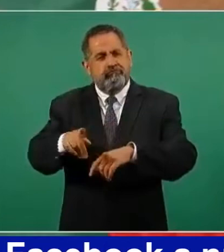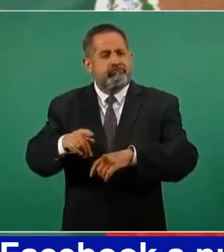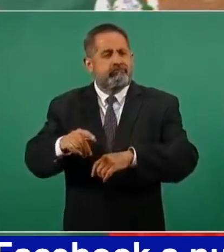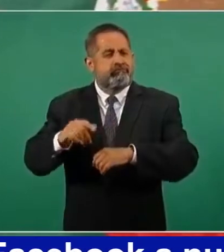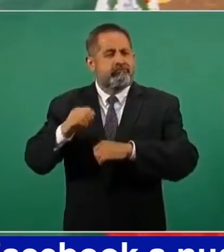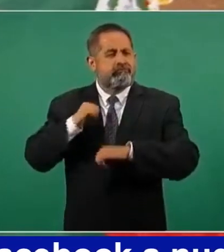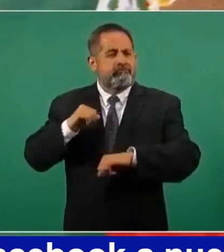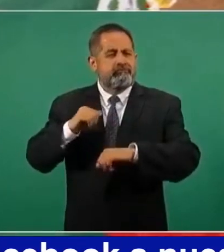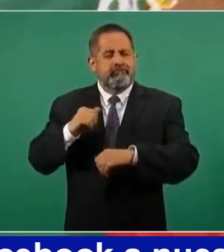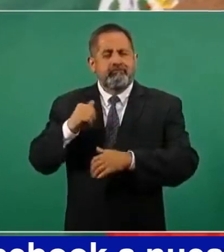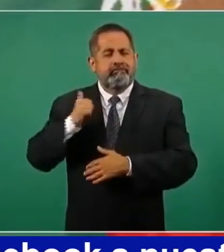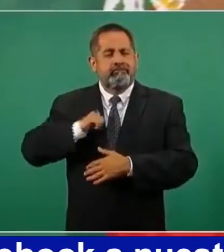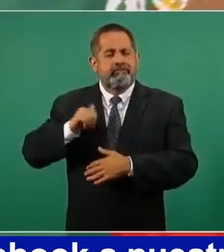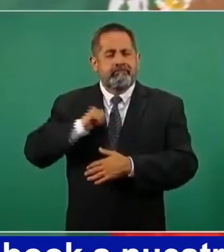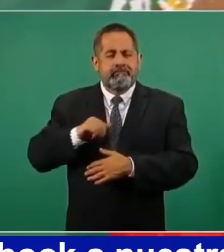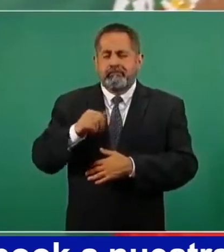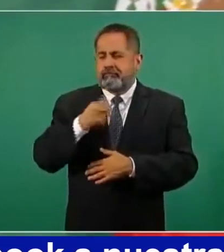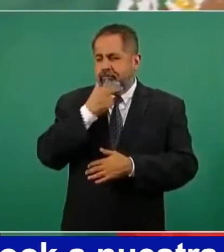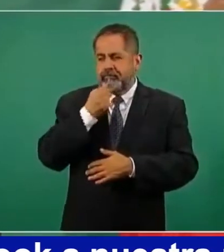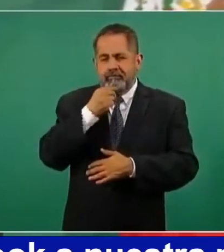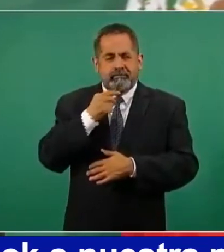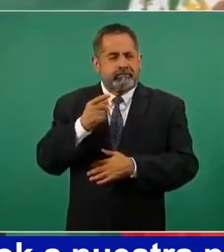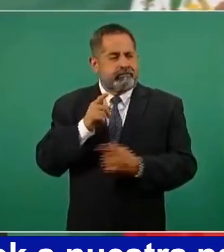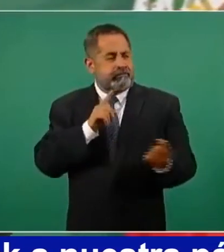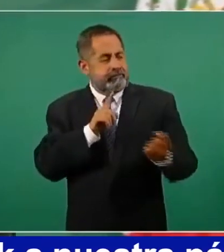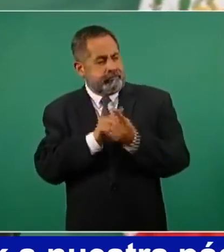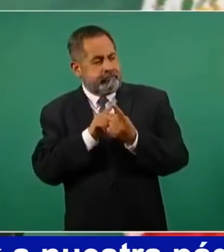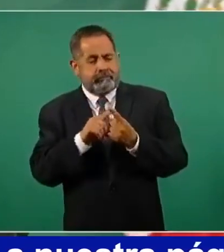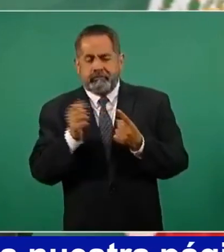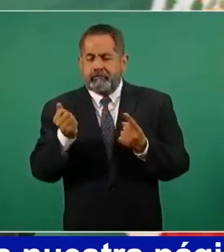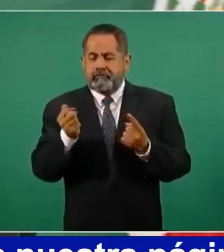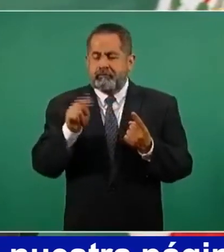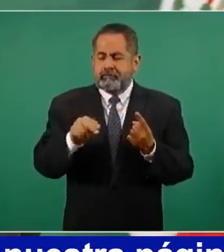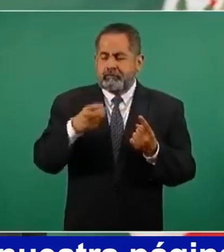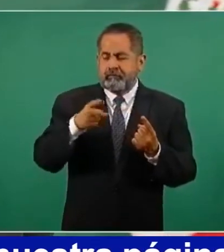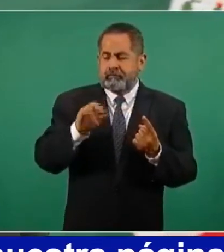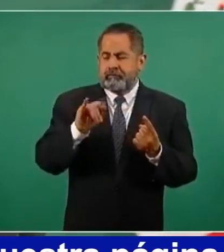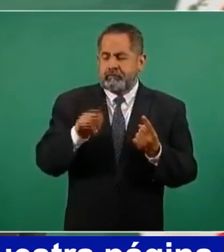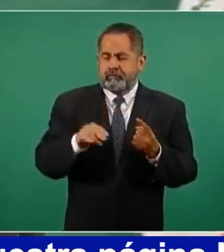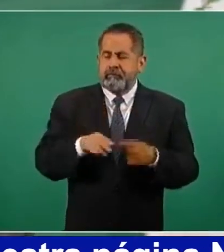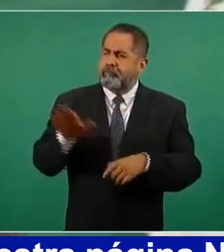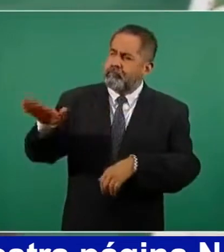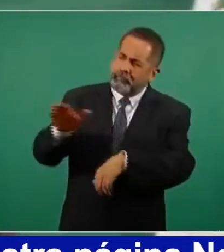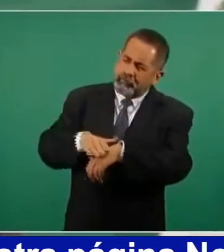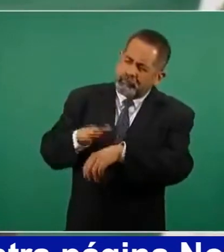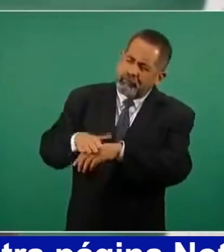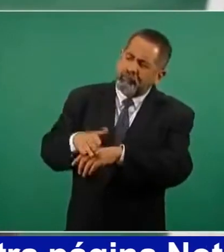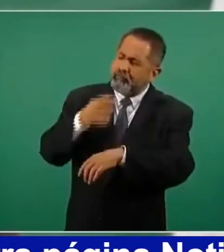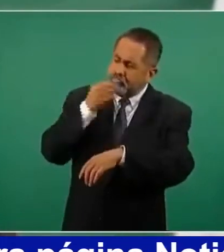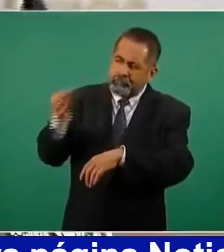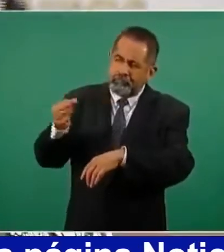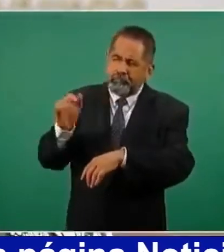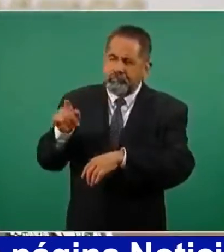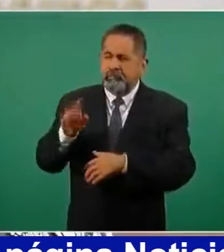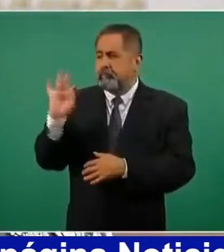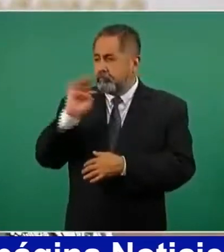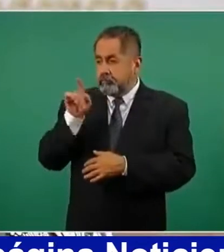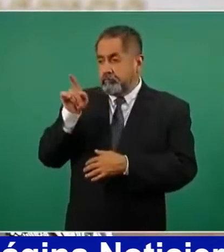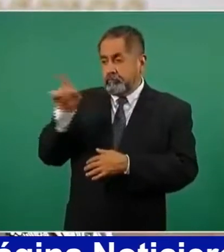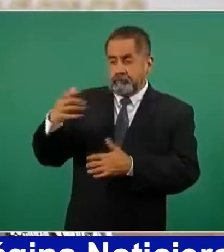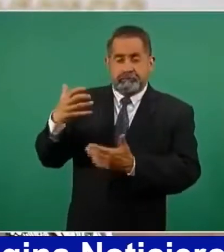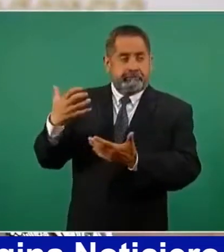de San Quintín, licenciado, si gana,